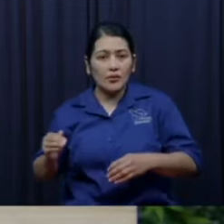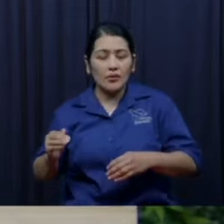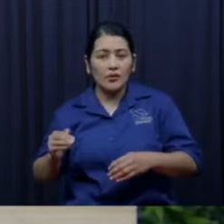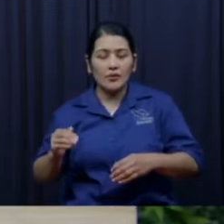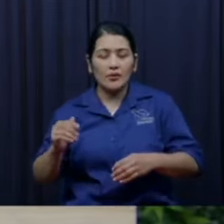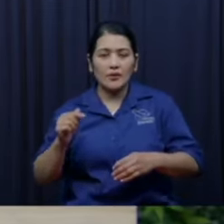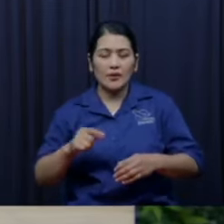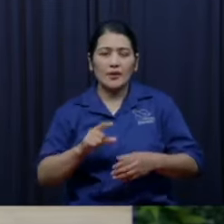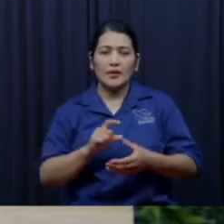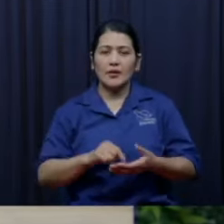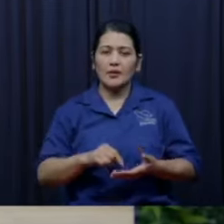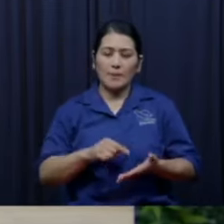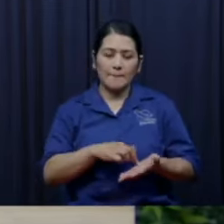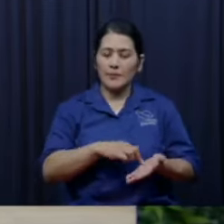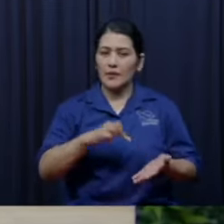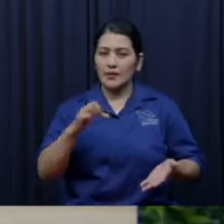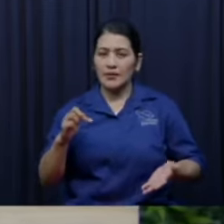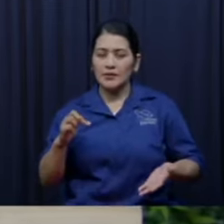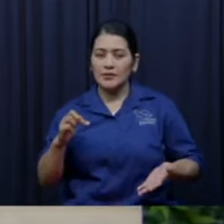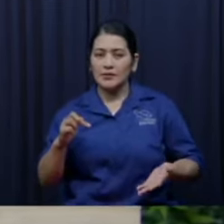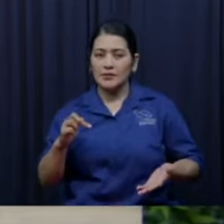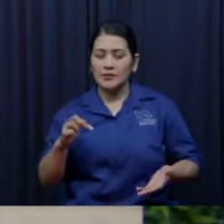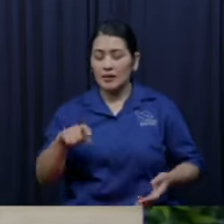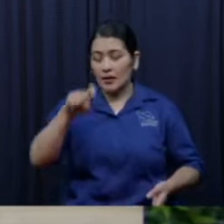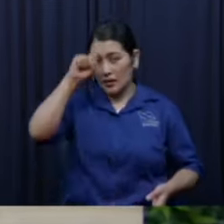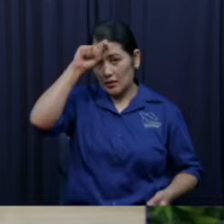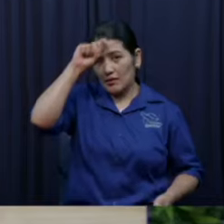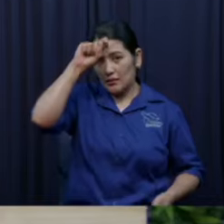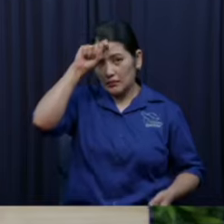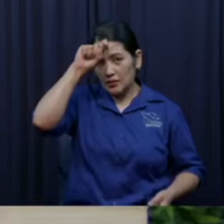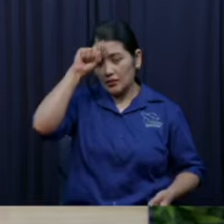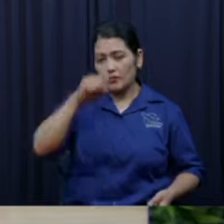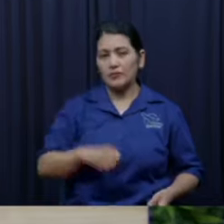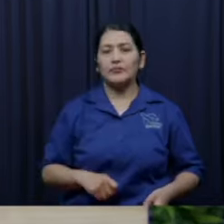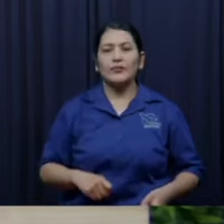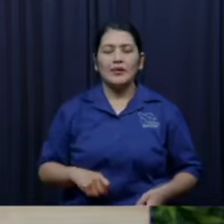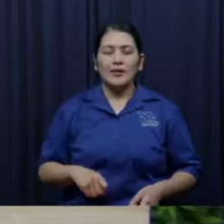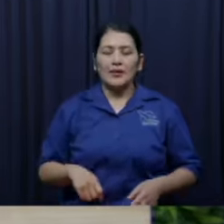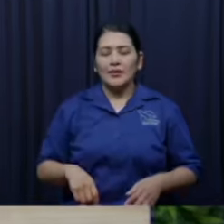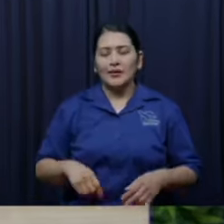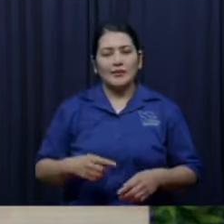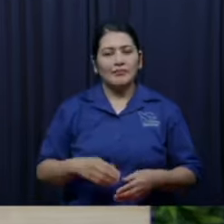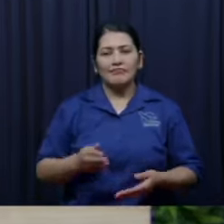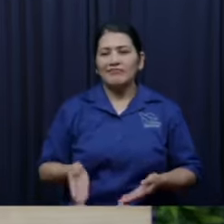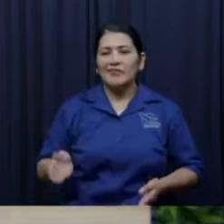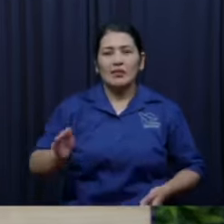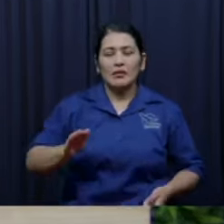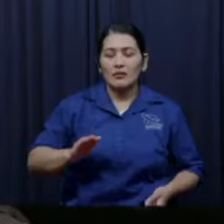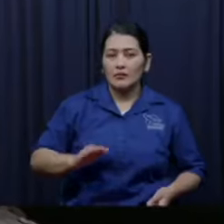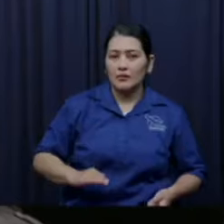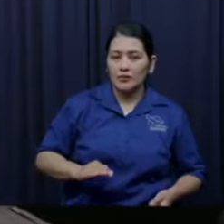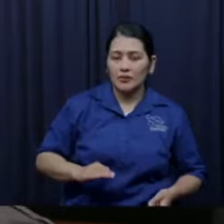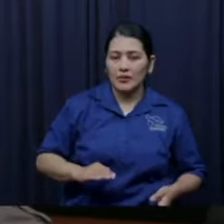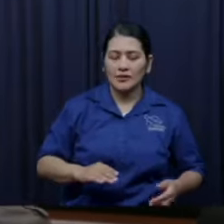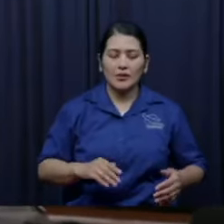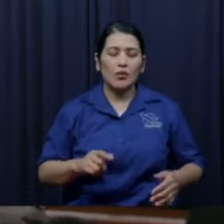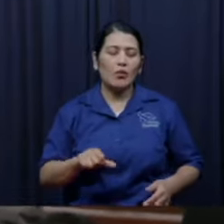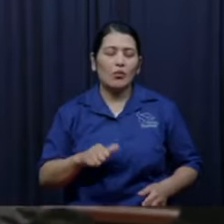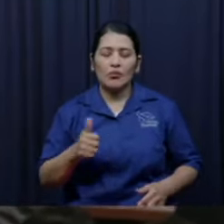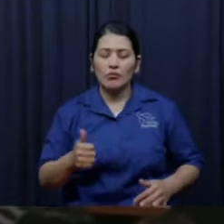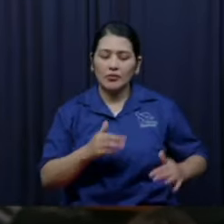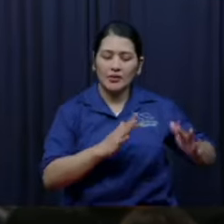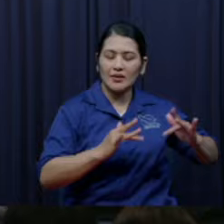Canaán, pues ahí empezó una lucha contra los filisteos, ¿verdad? Contra, bueno, contra los